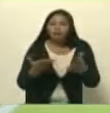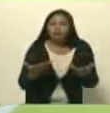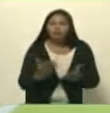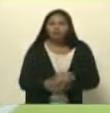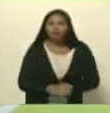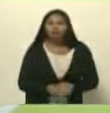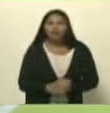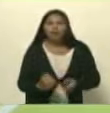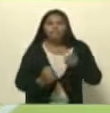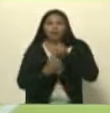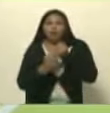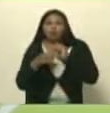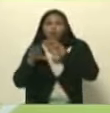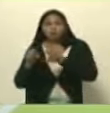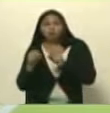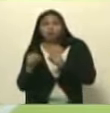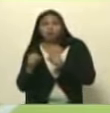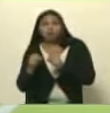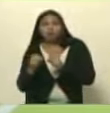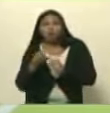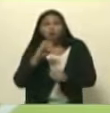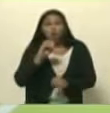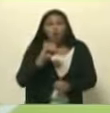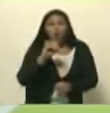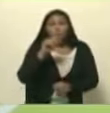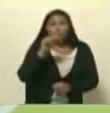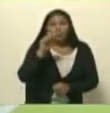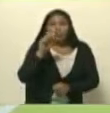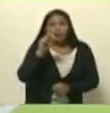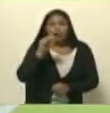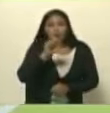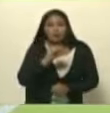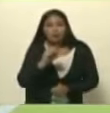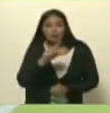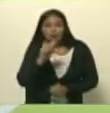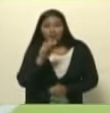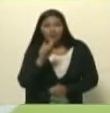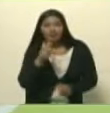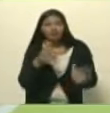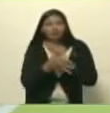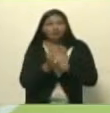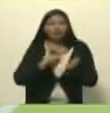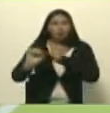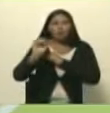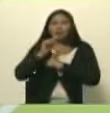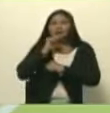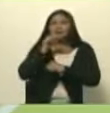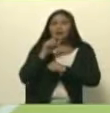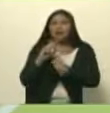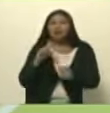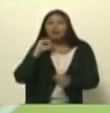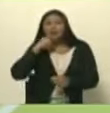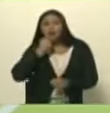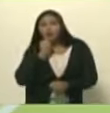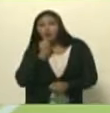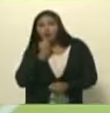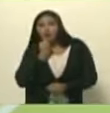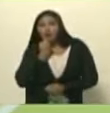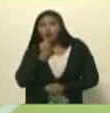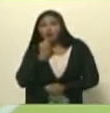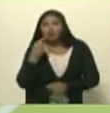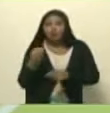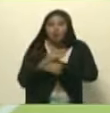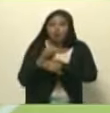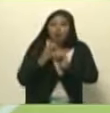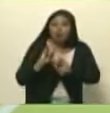apoyando el fascismo otanista otanista contra contra Rusia y apoyando un gobierno